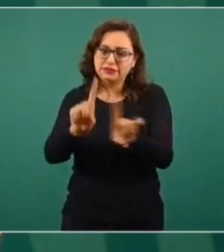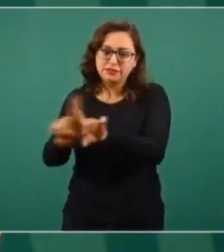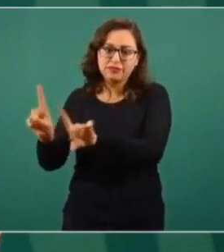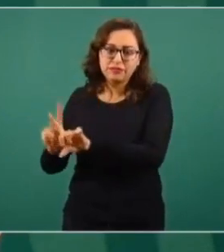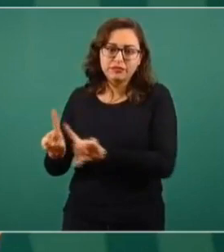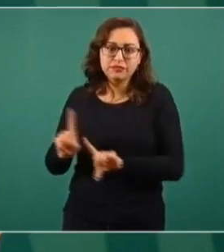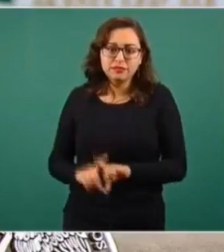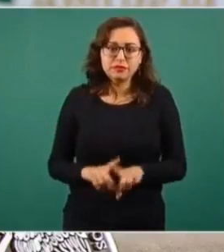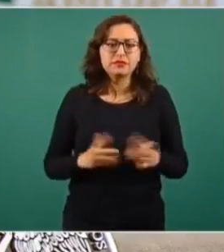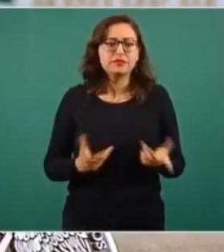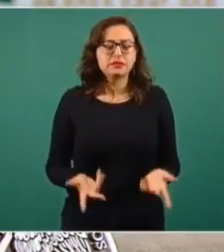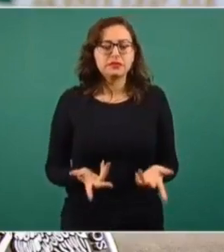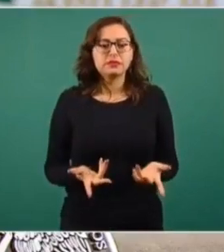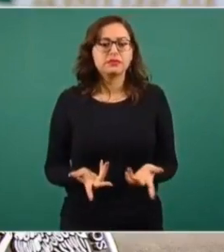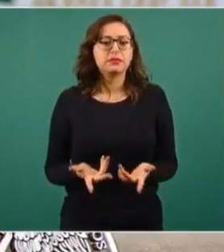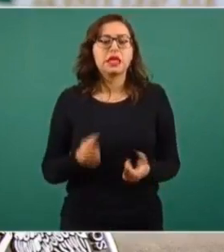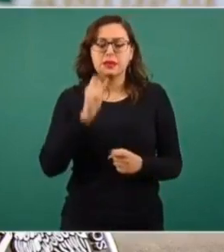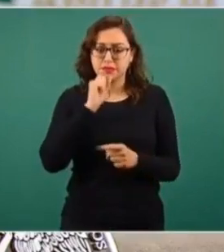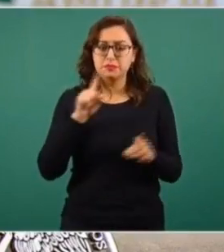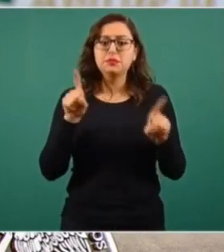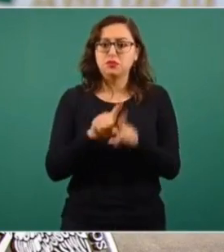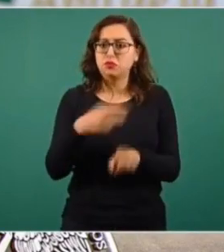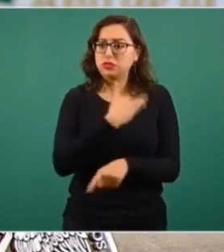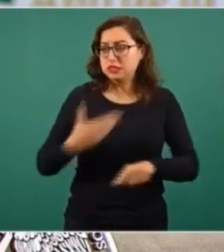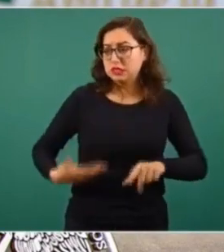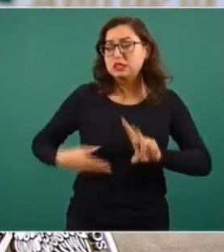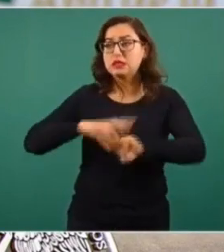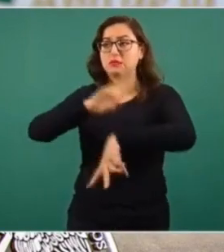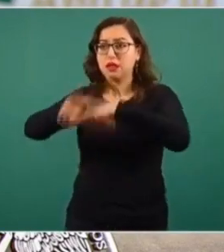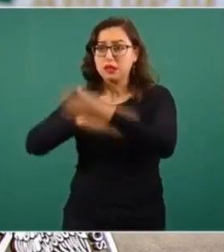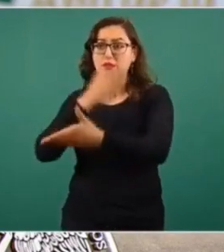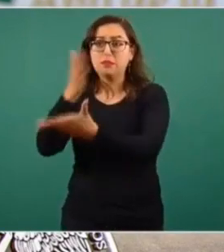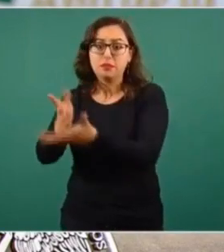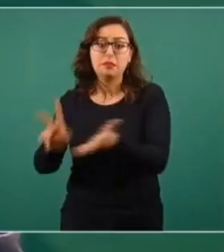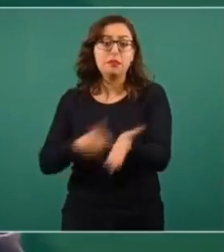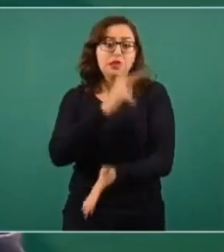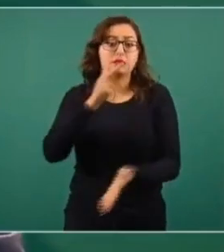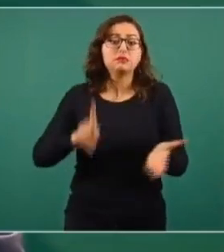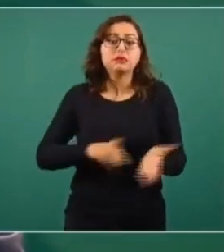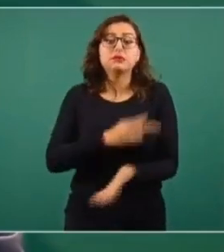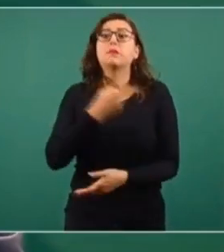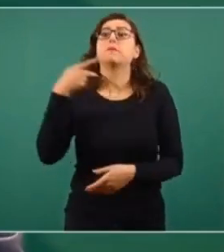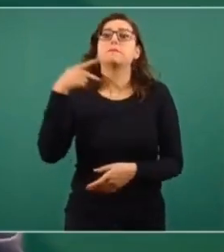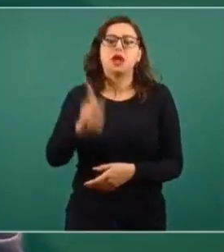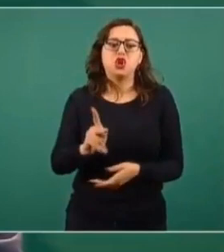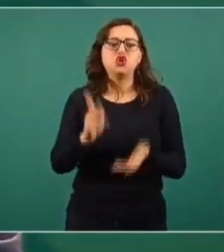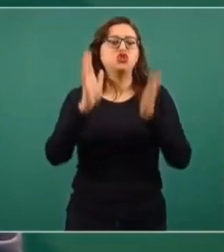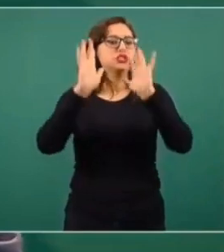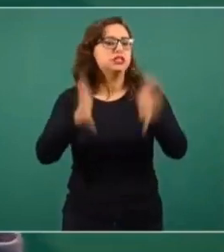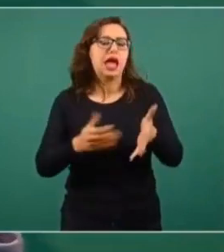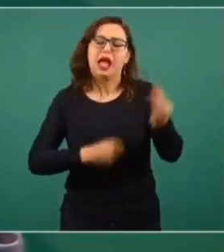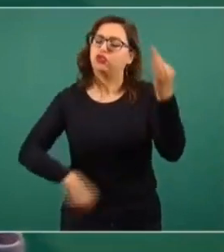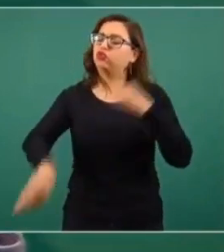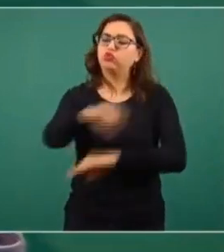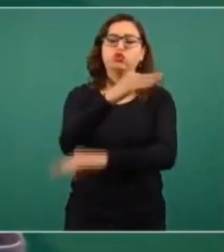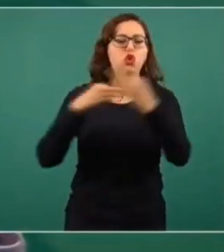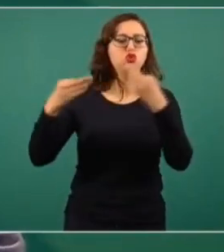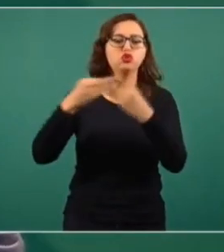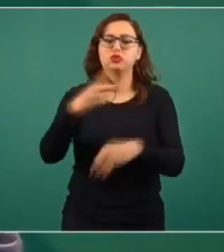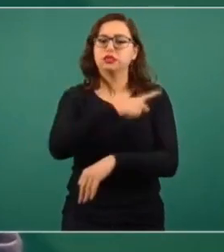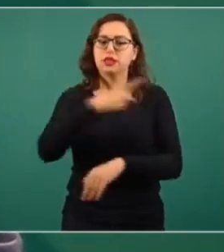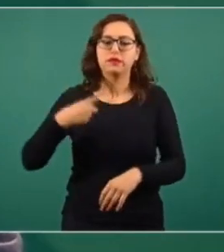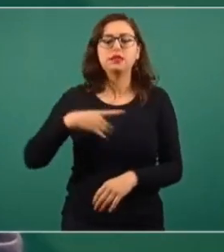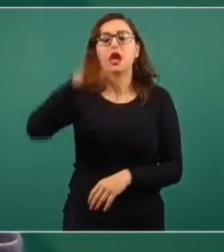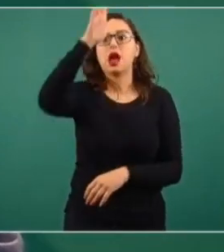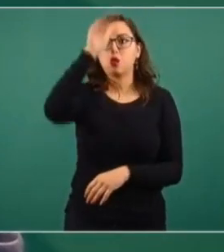del presidente de la República en esa zona, pero tendrán todos que ceder en sus posiciones